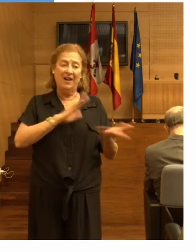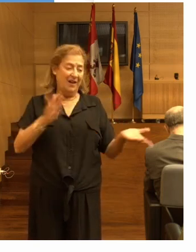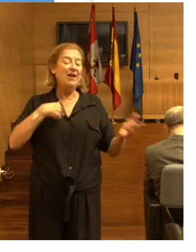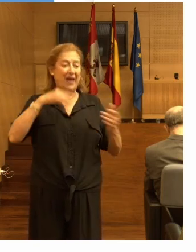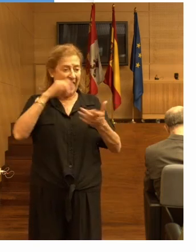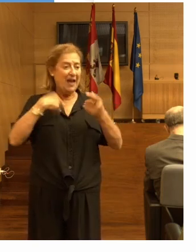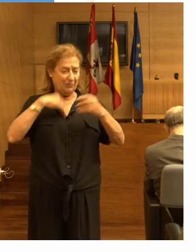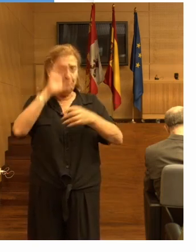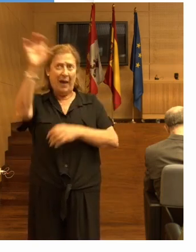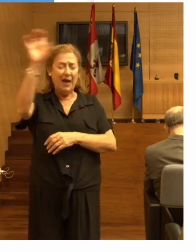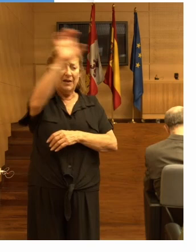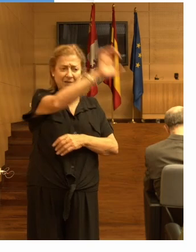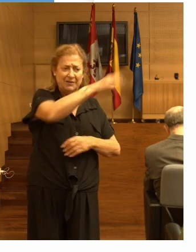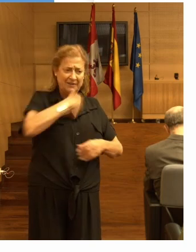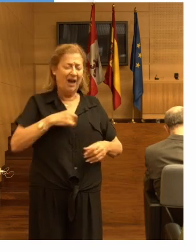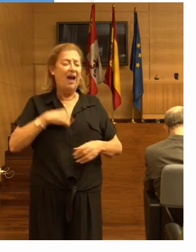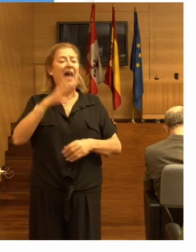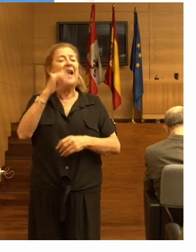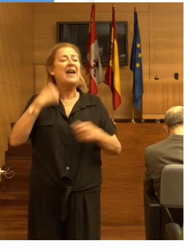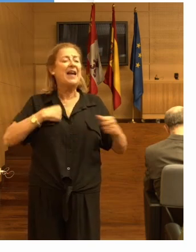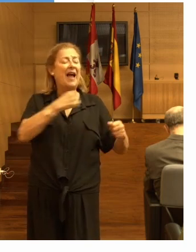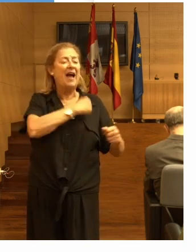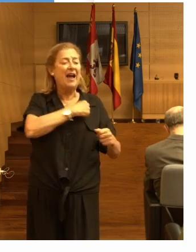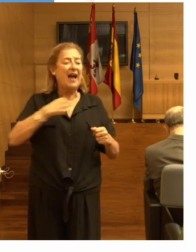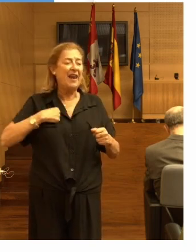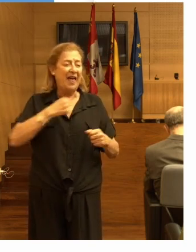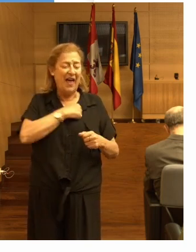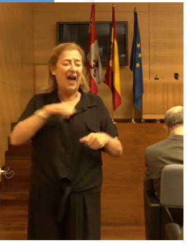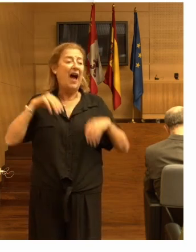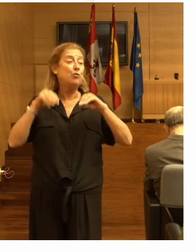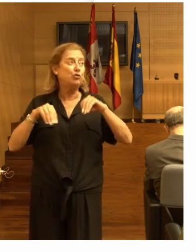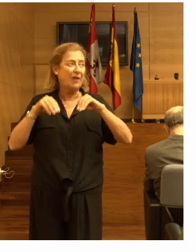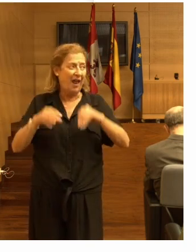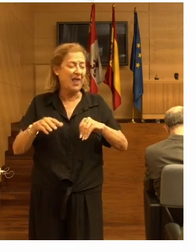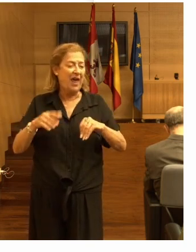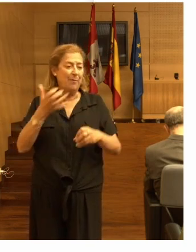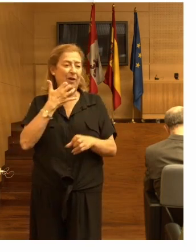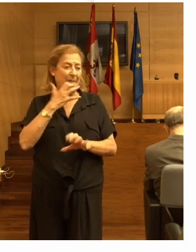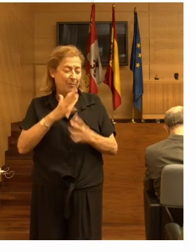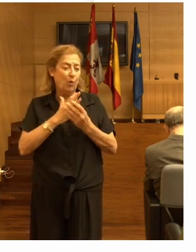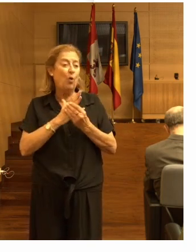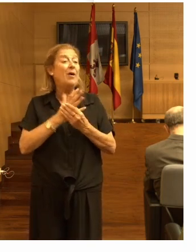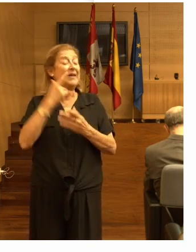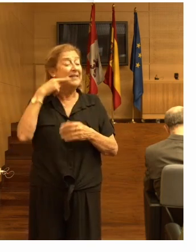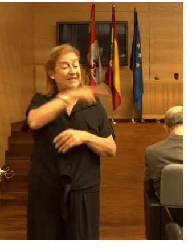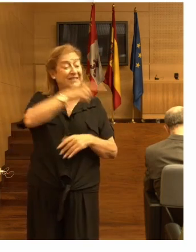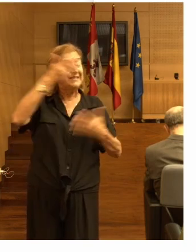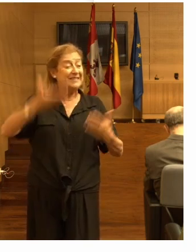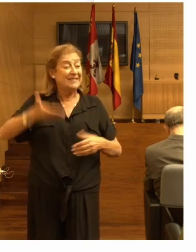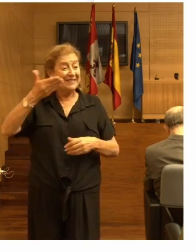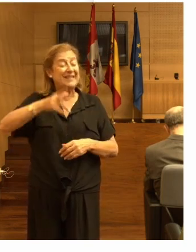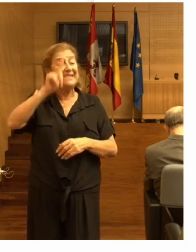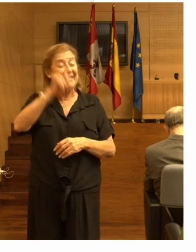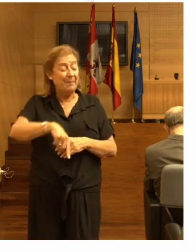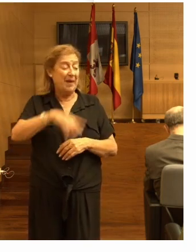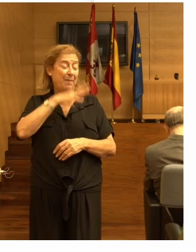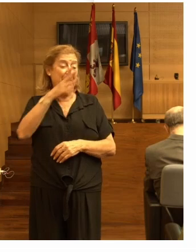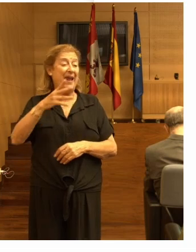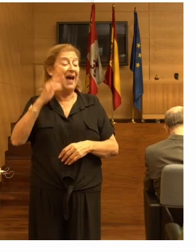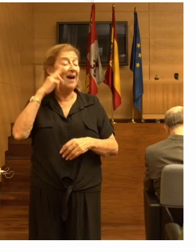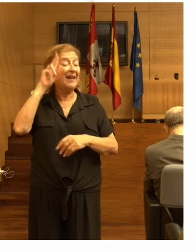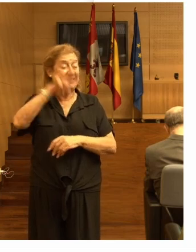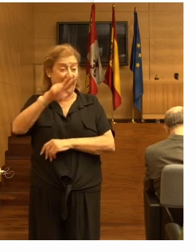países, Finlandia, Canadá, Australia, por ejemplo. Esto es relevante también para las residencias.